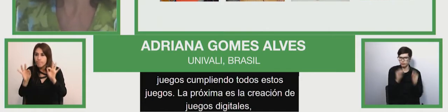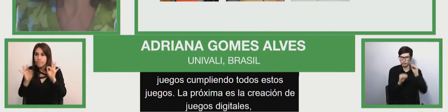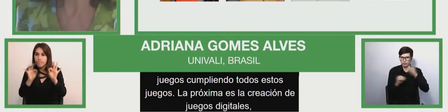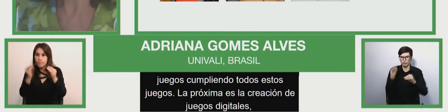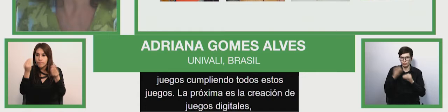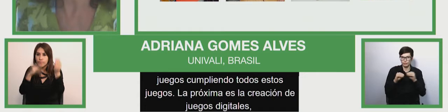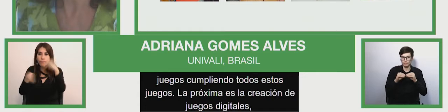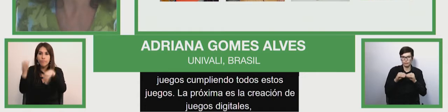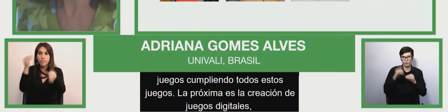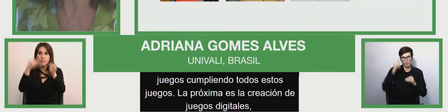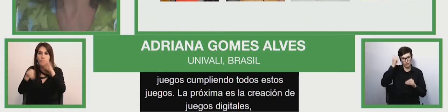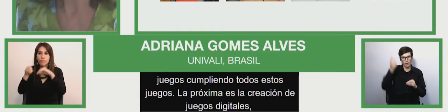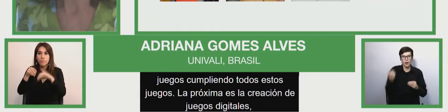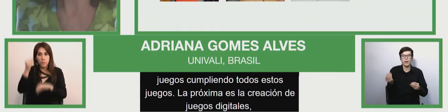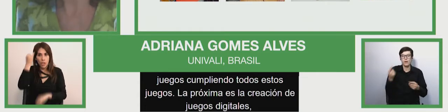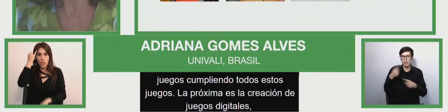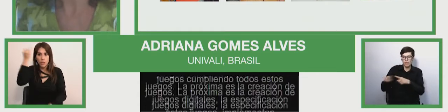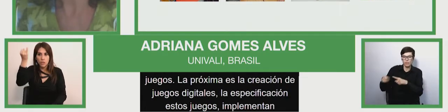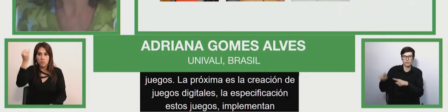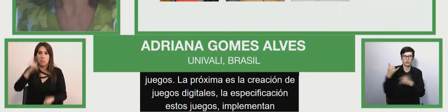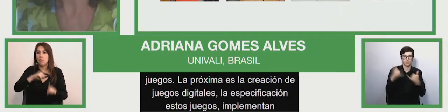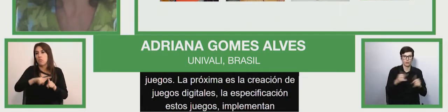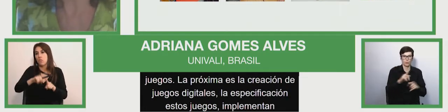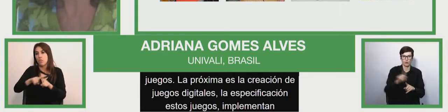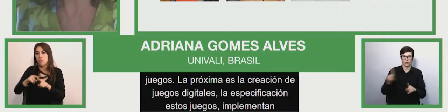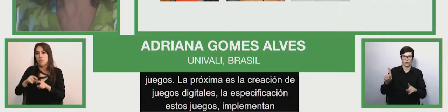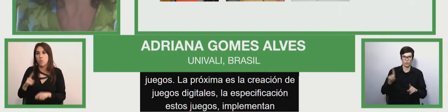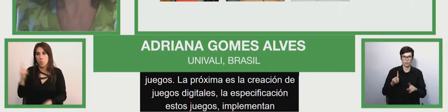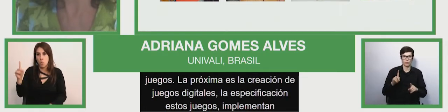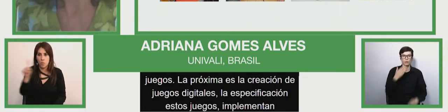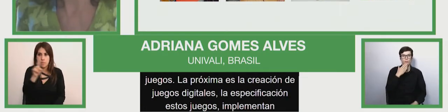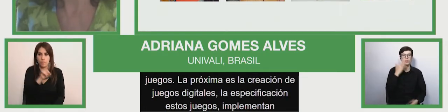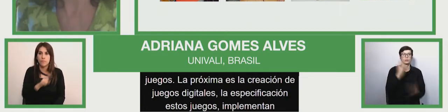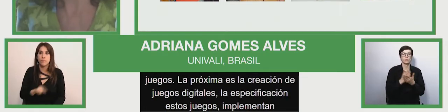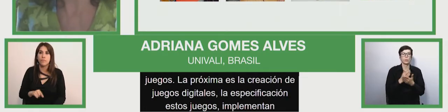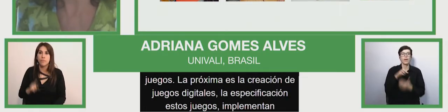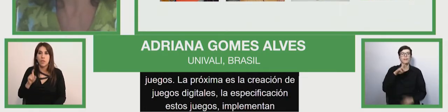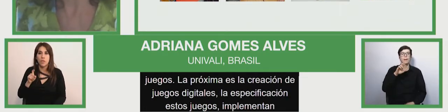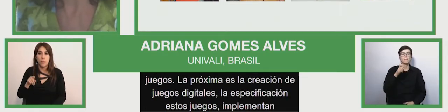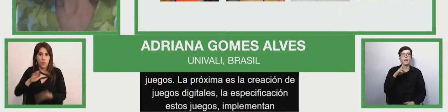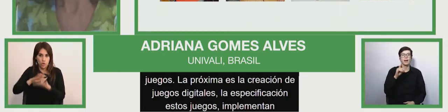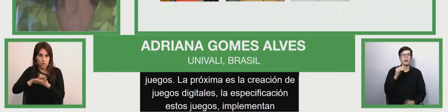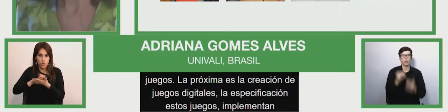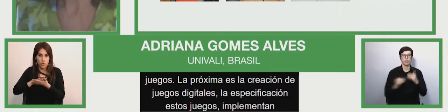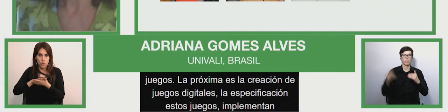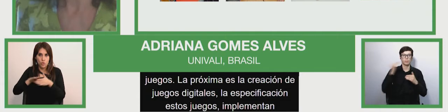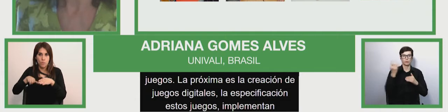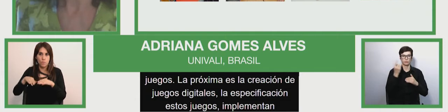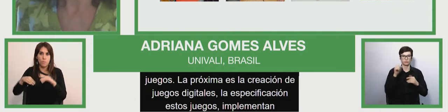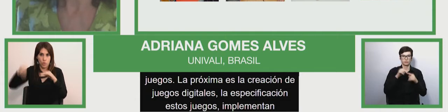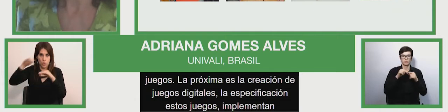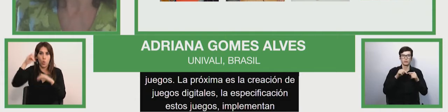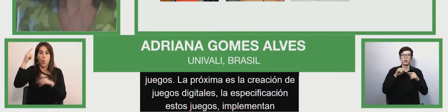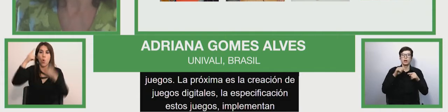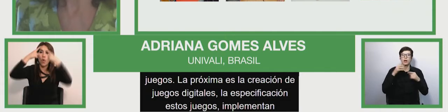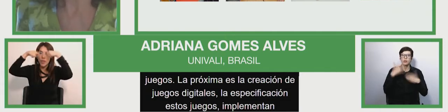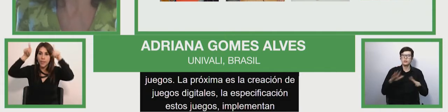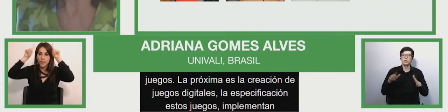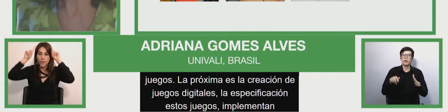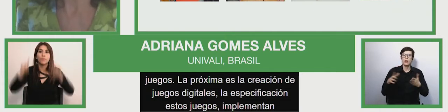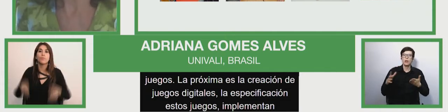por los estudiantes de pregrados con los estudiantes para que propone el